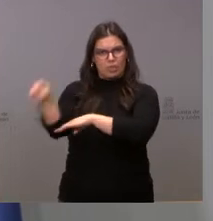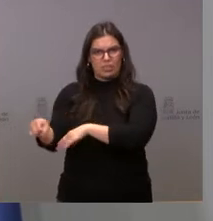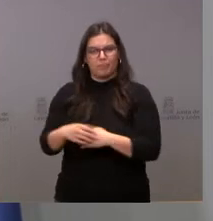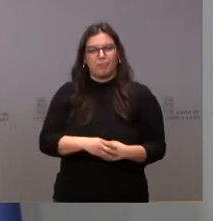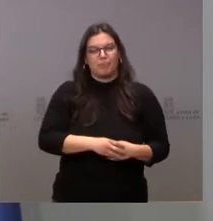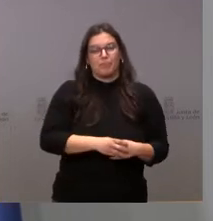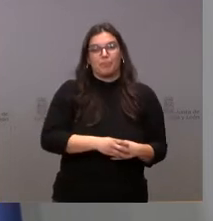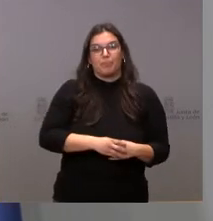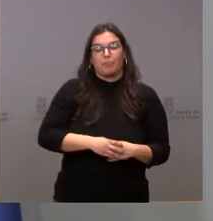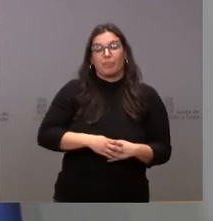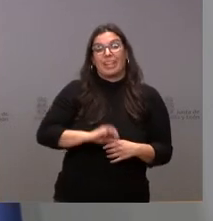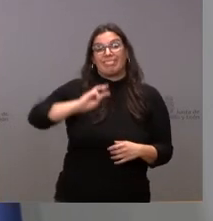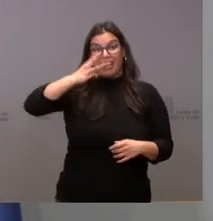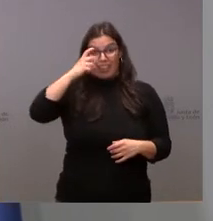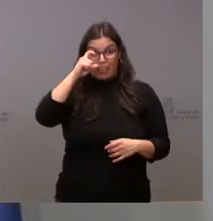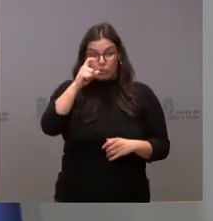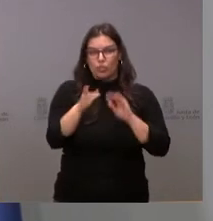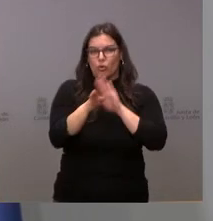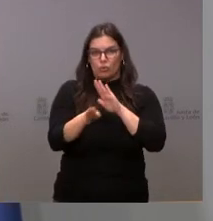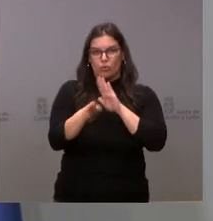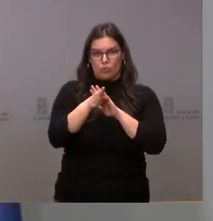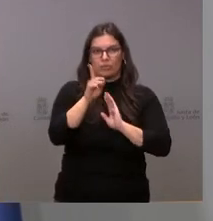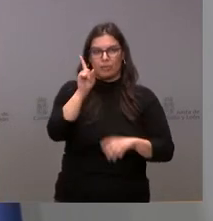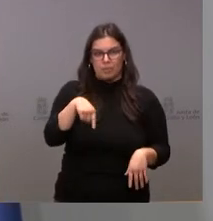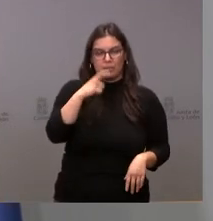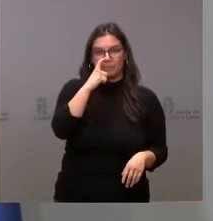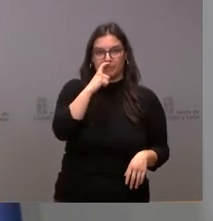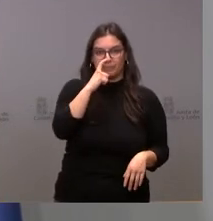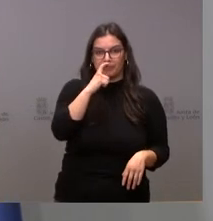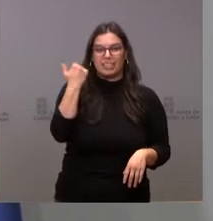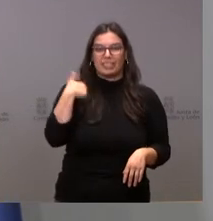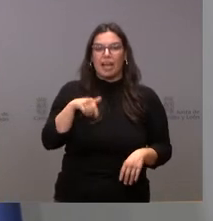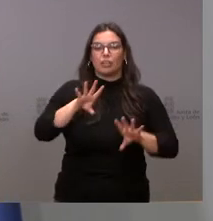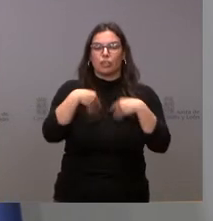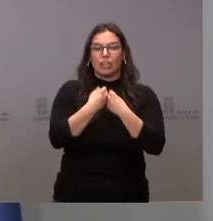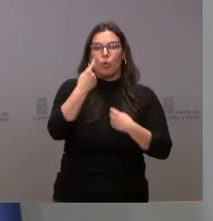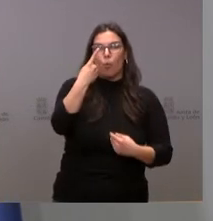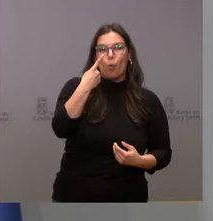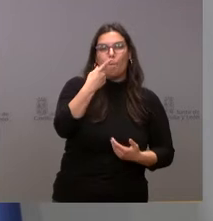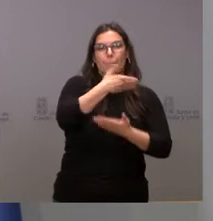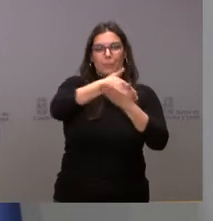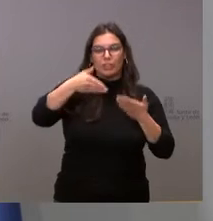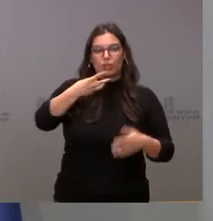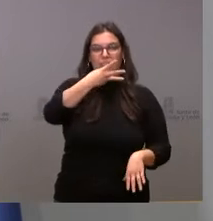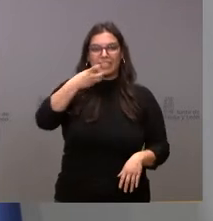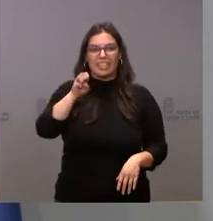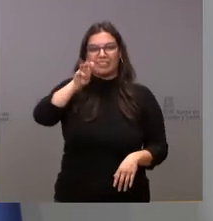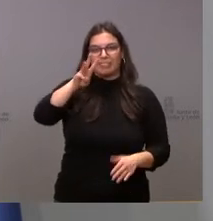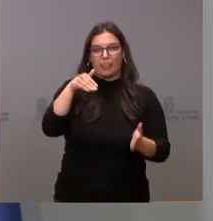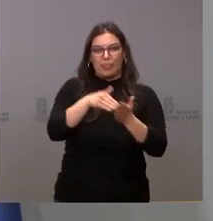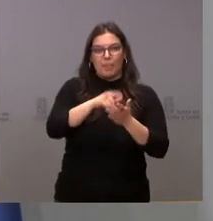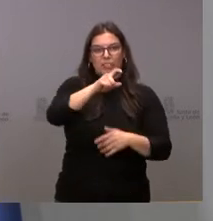Continuamos con las dosis de refuerzo, con esa tercera dosis. Hemos inoculado ya un total de 1.313.000